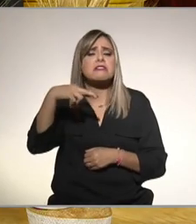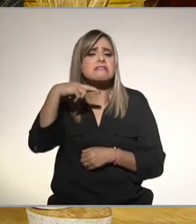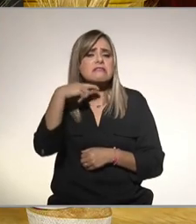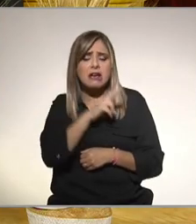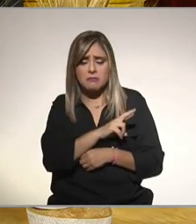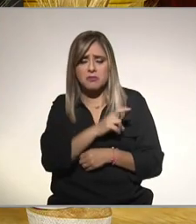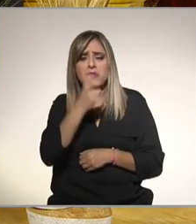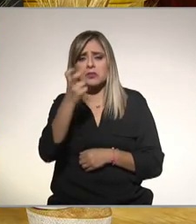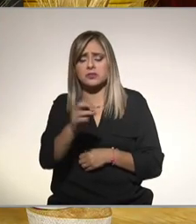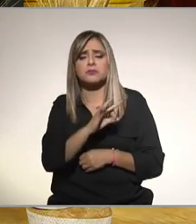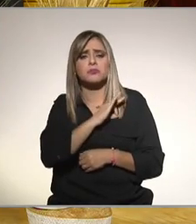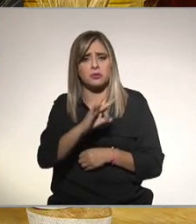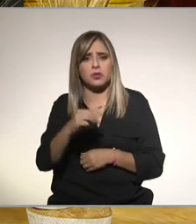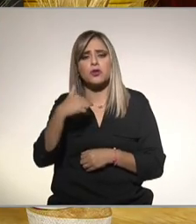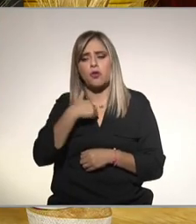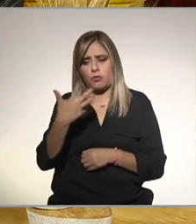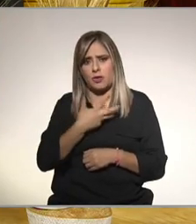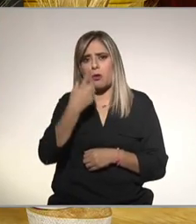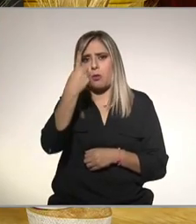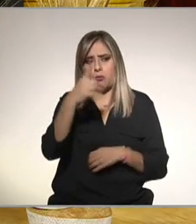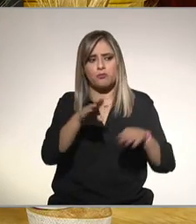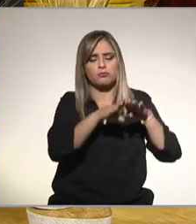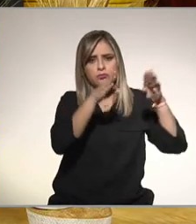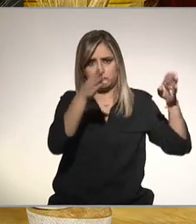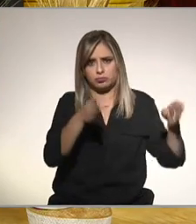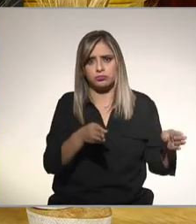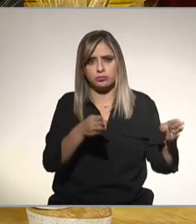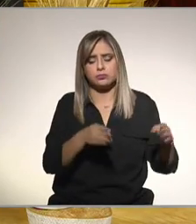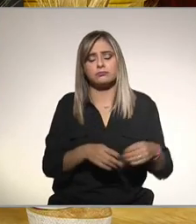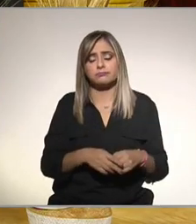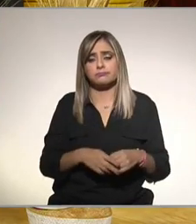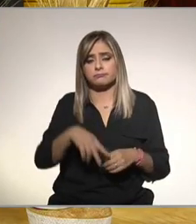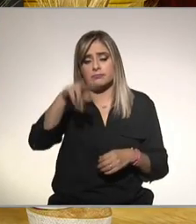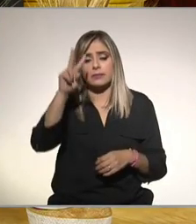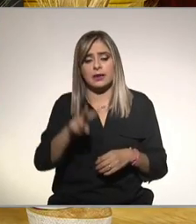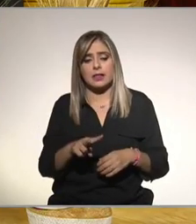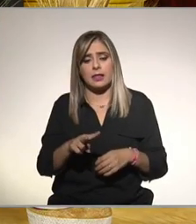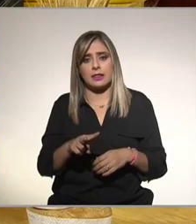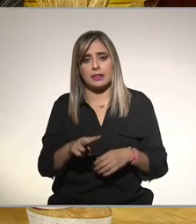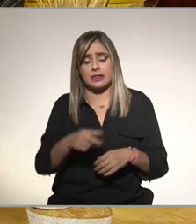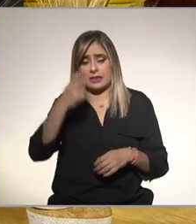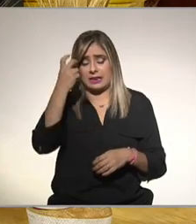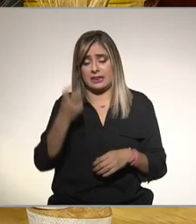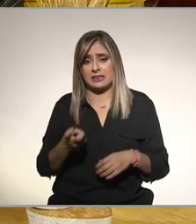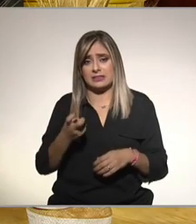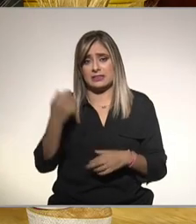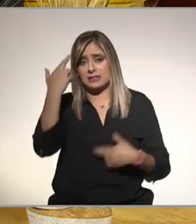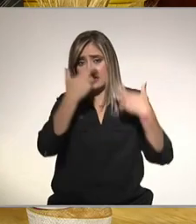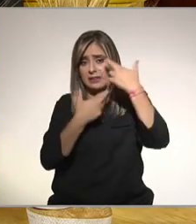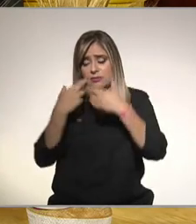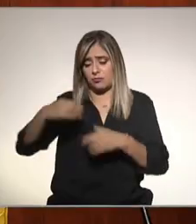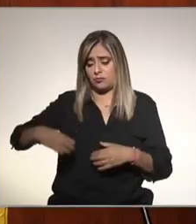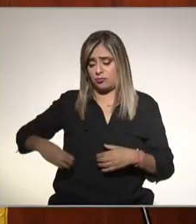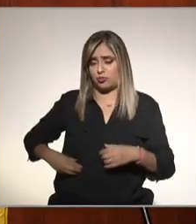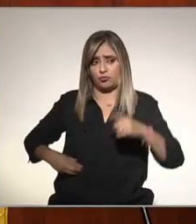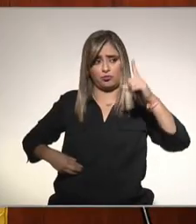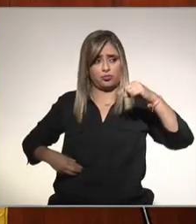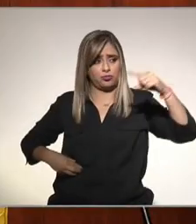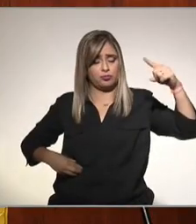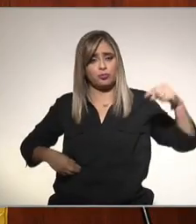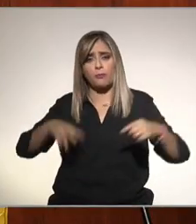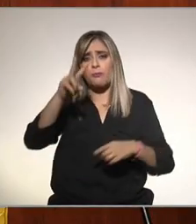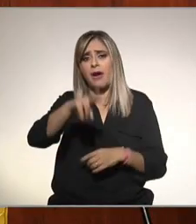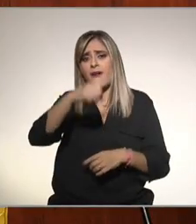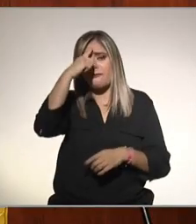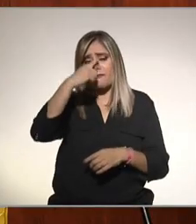yo cuento con un equipo y la verdad es que la realidad es que hacer este estudio es muy sencillo y nos